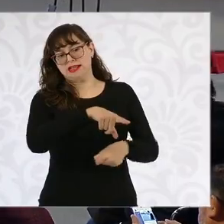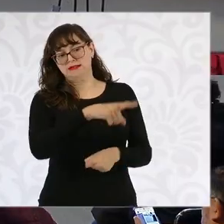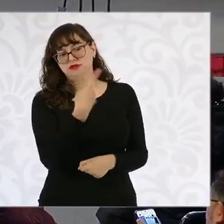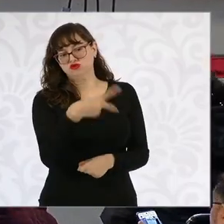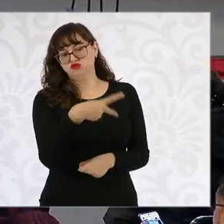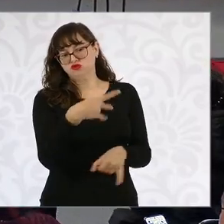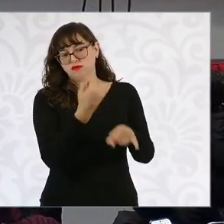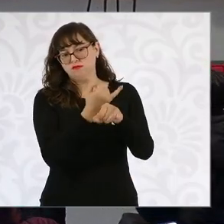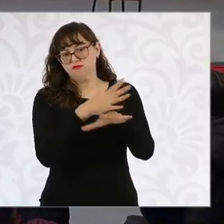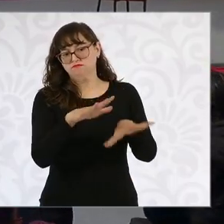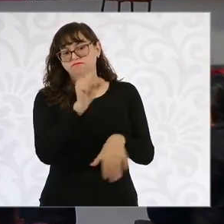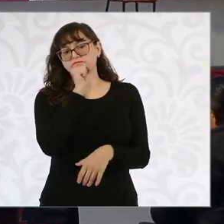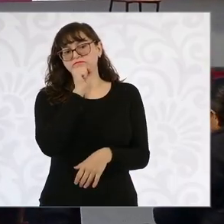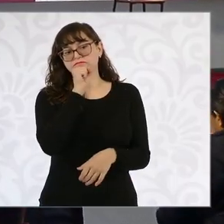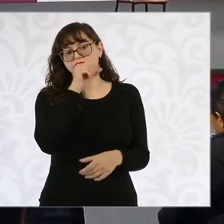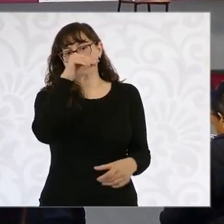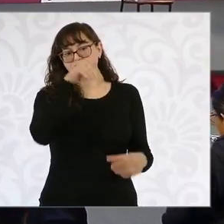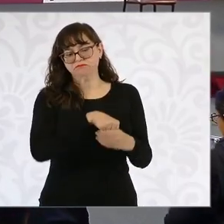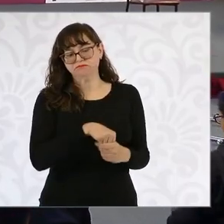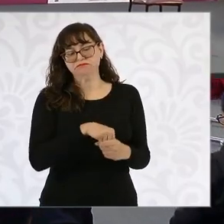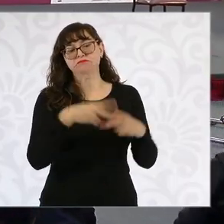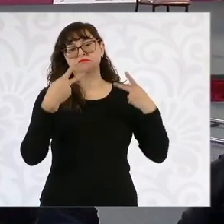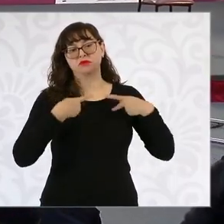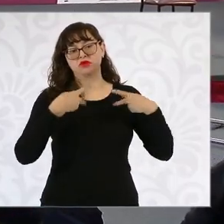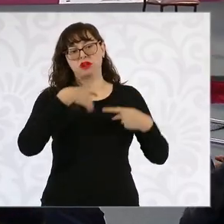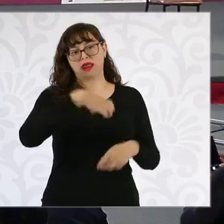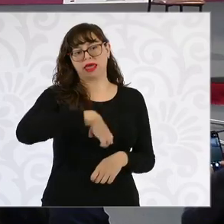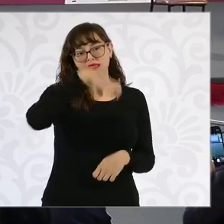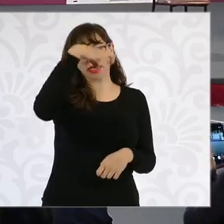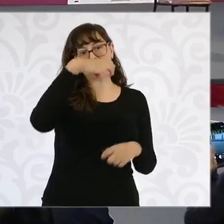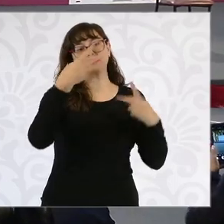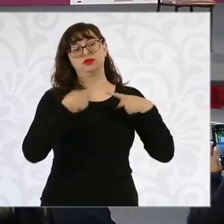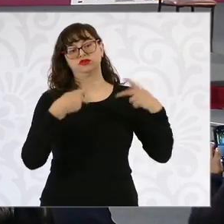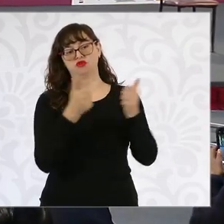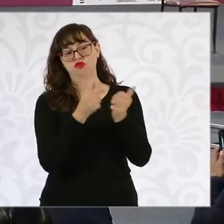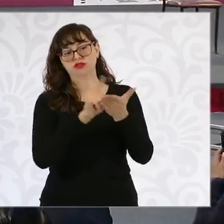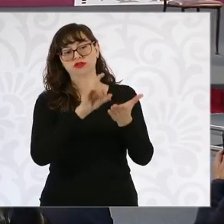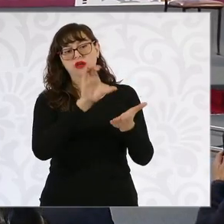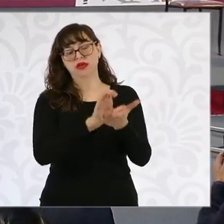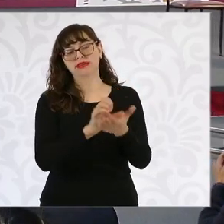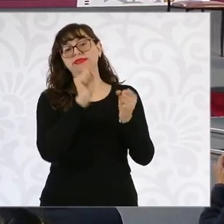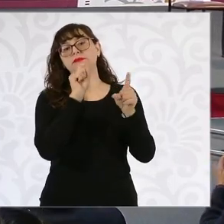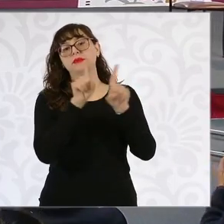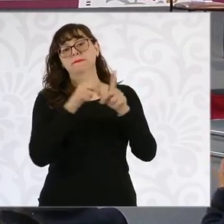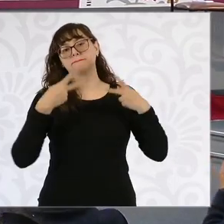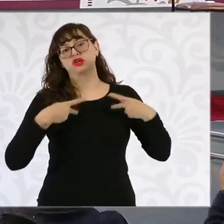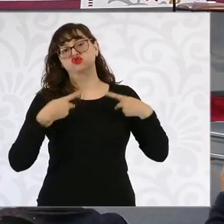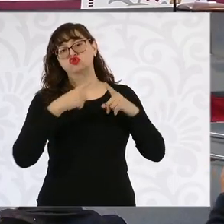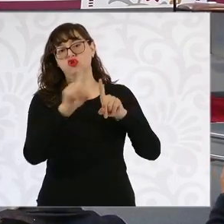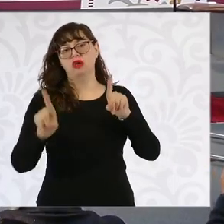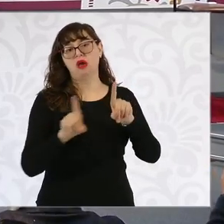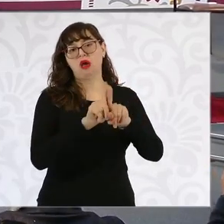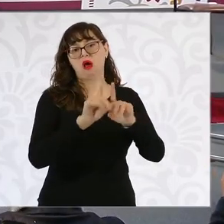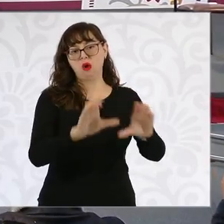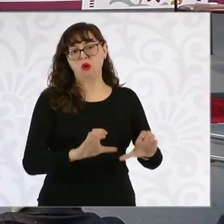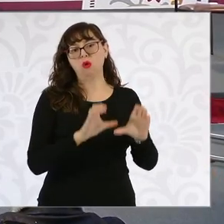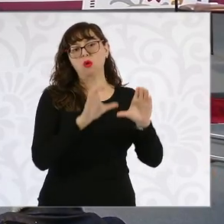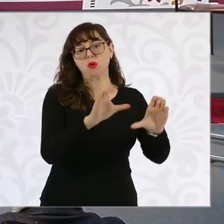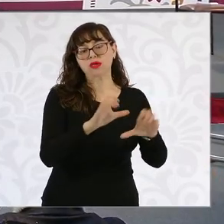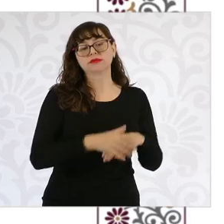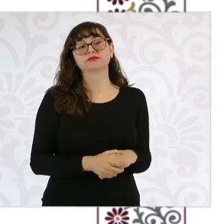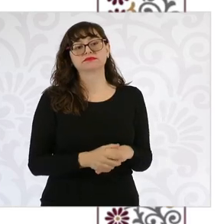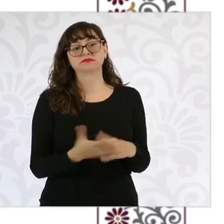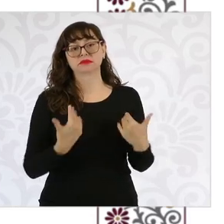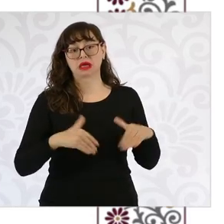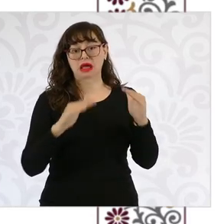adulto mayor, de la persona con discapacidad y en su caso de quien lo cuida. Tomamos algunos datos de la vivienda,